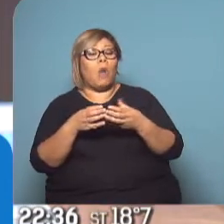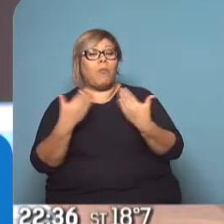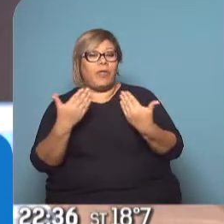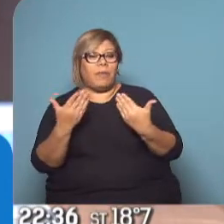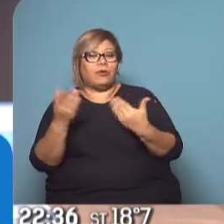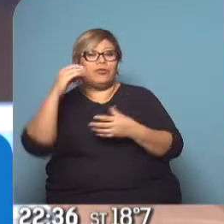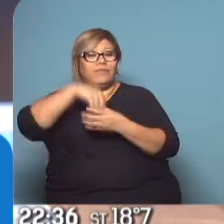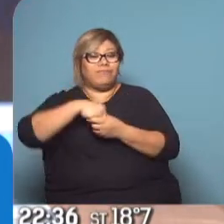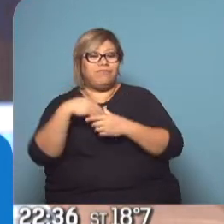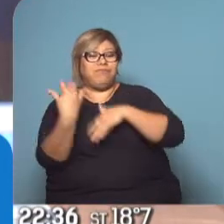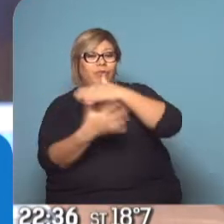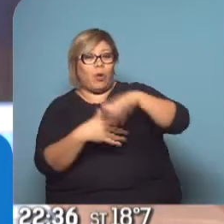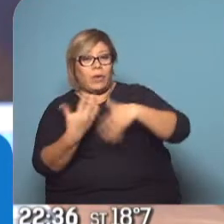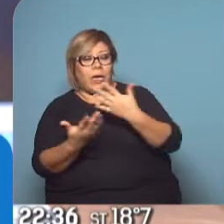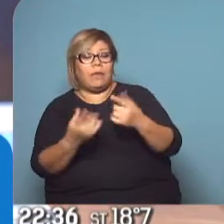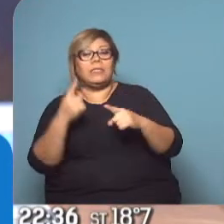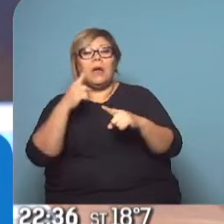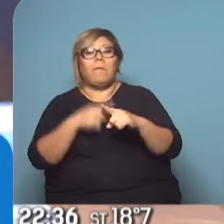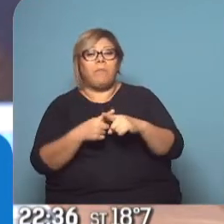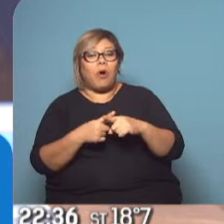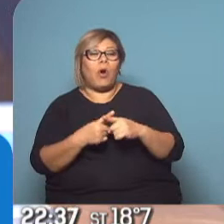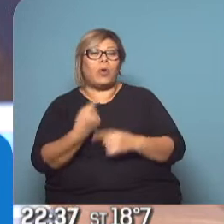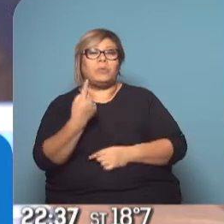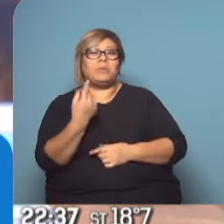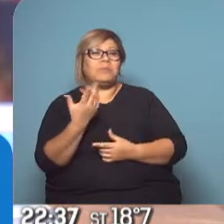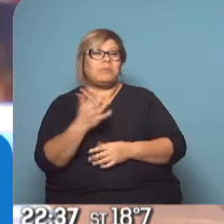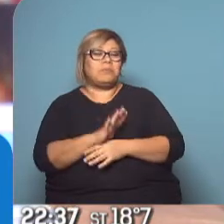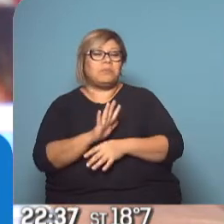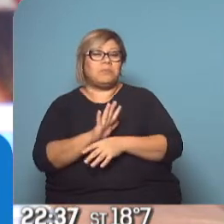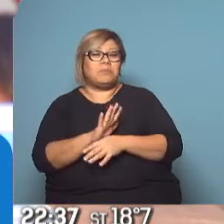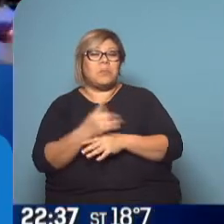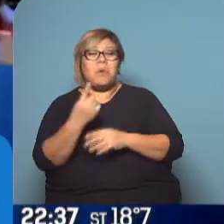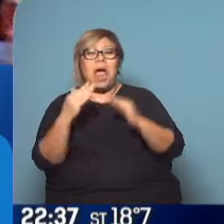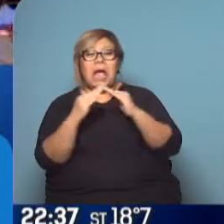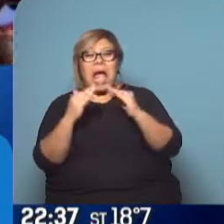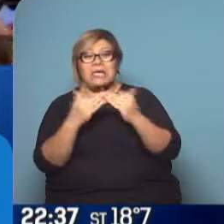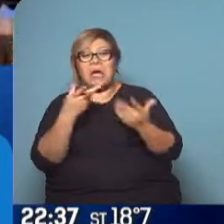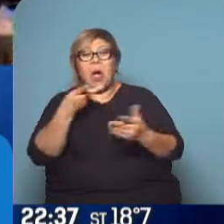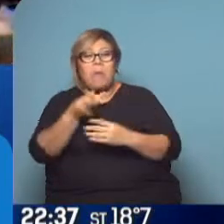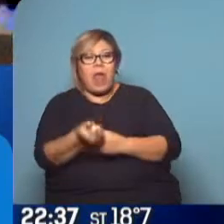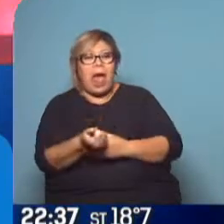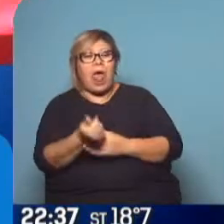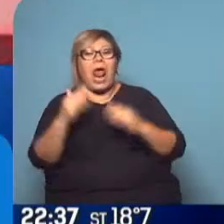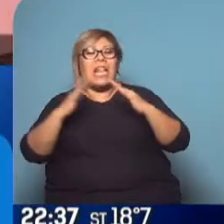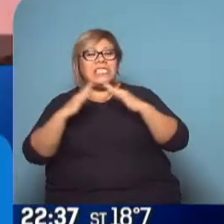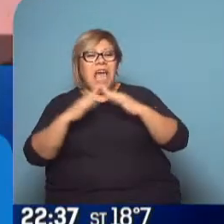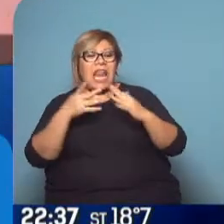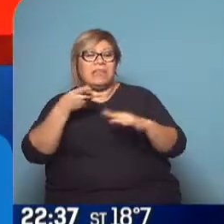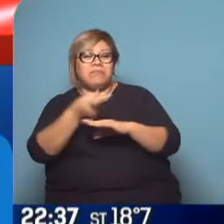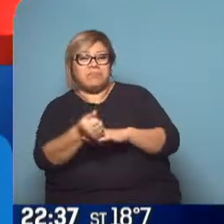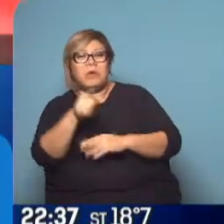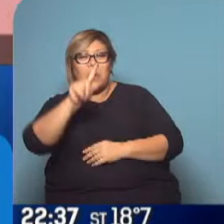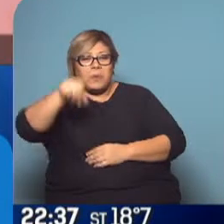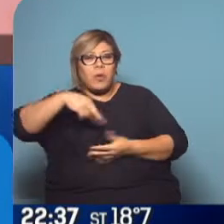por la compra del chalet de Malapagar, aquel por el cual se cuestionó y se cuestionó la dirigencia en sí.